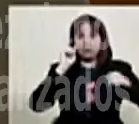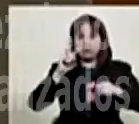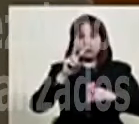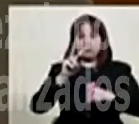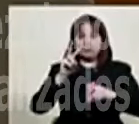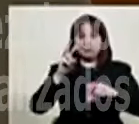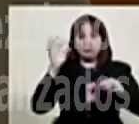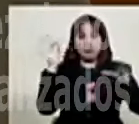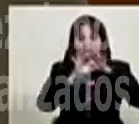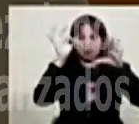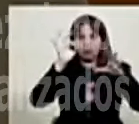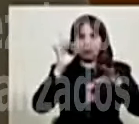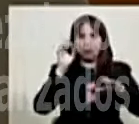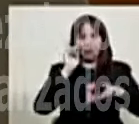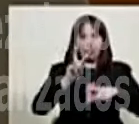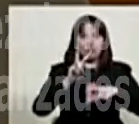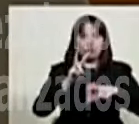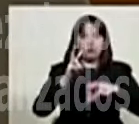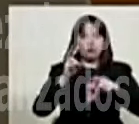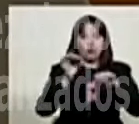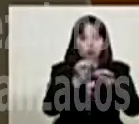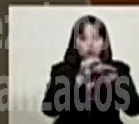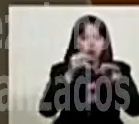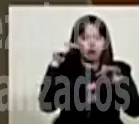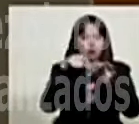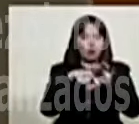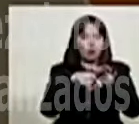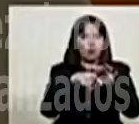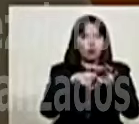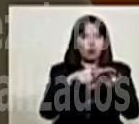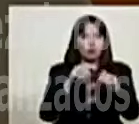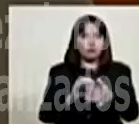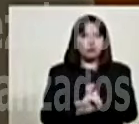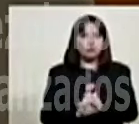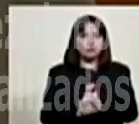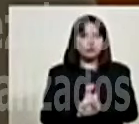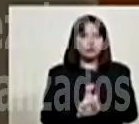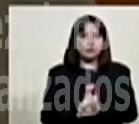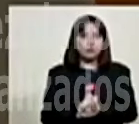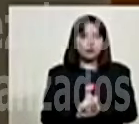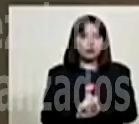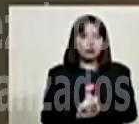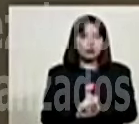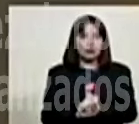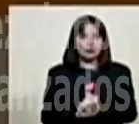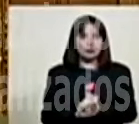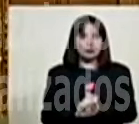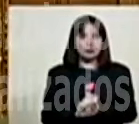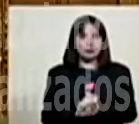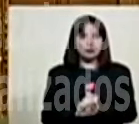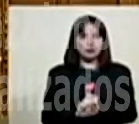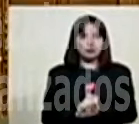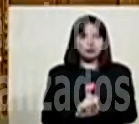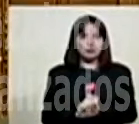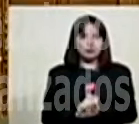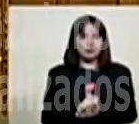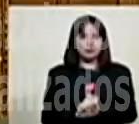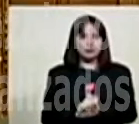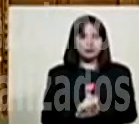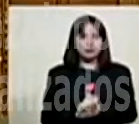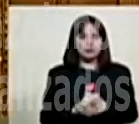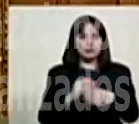el hueco de ingreso de esta metralla con que